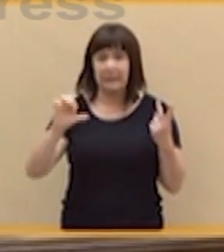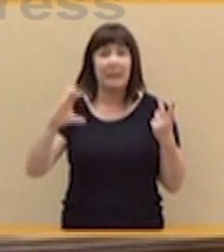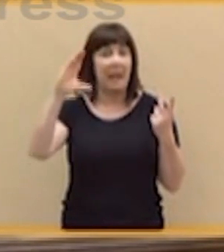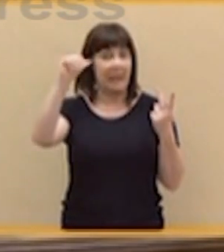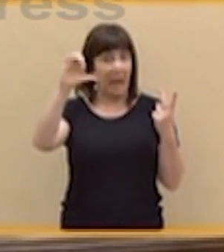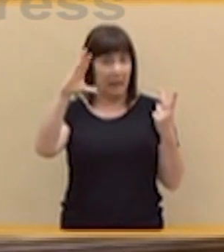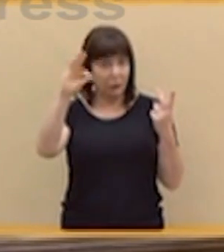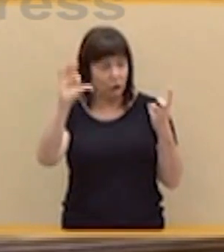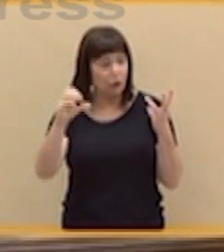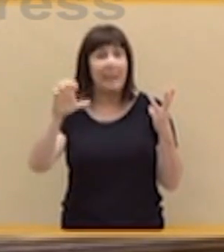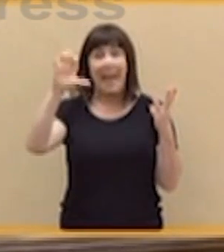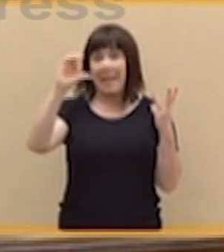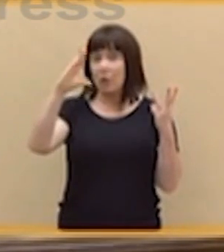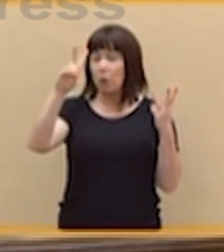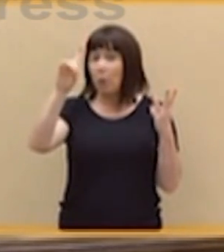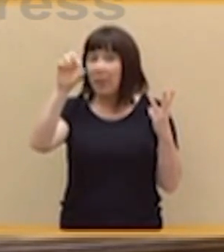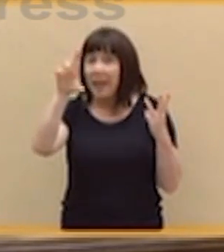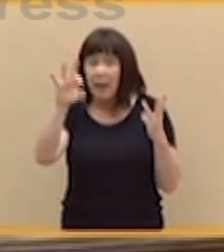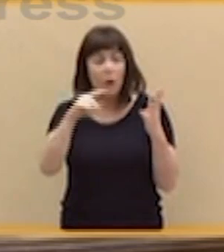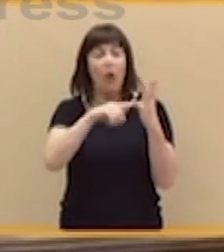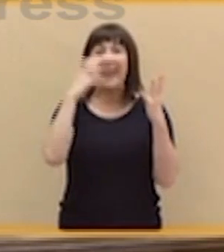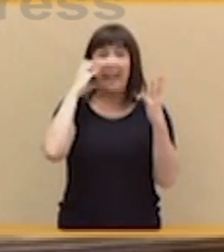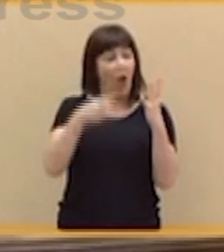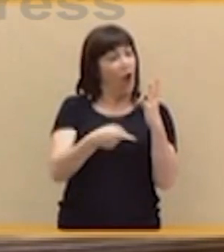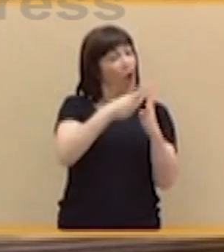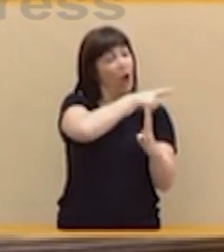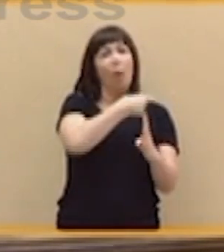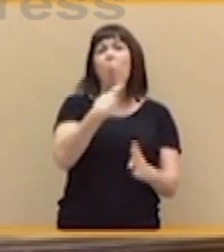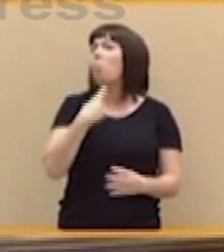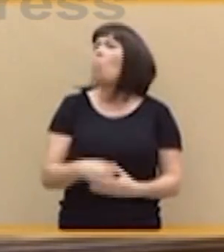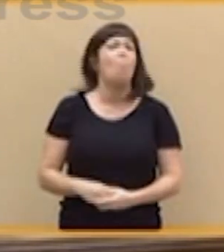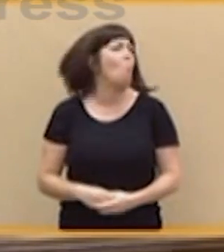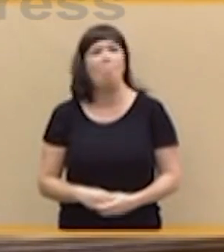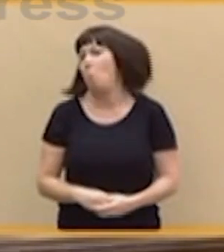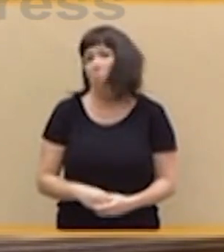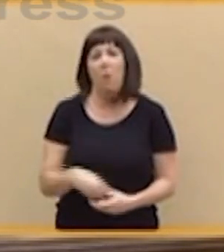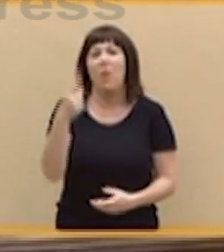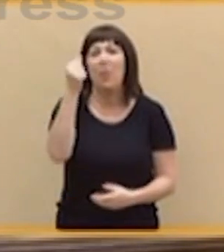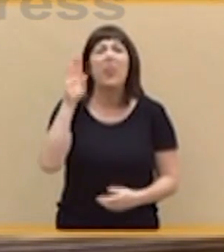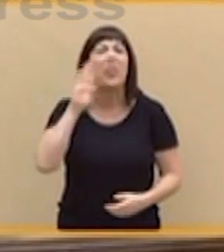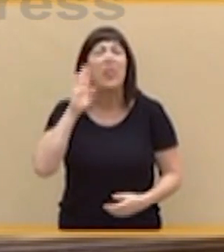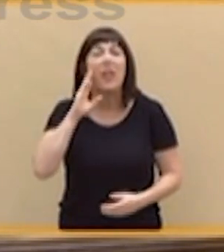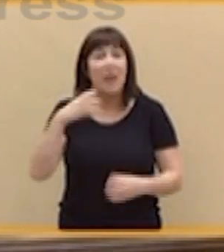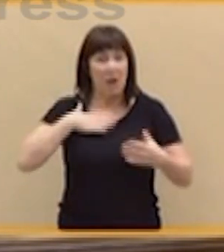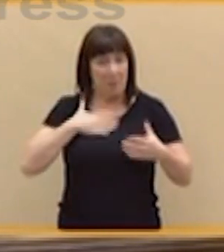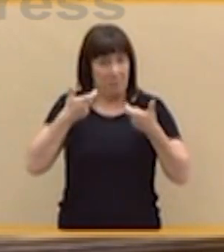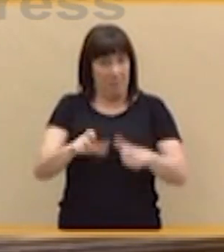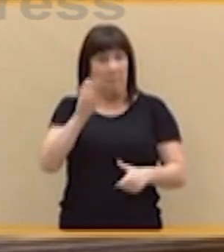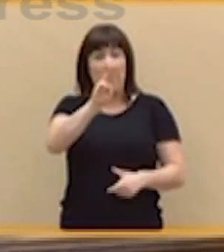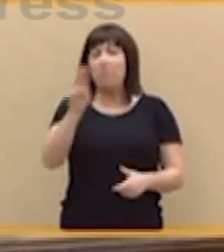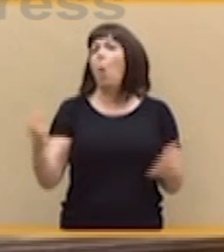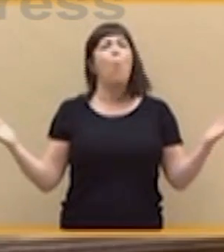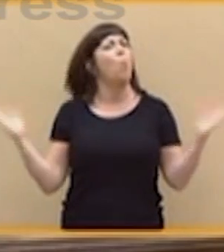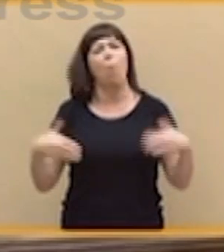Escudero, Rajoy, niegan la existencia de una caja B en el partido. Sin embargo, el Ministerio